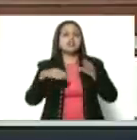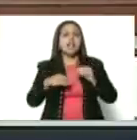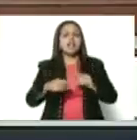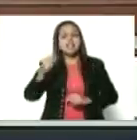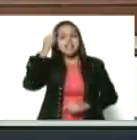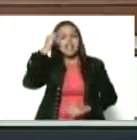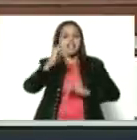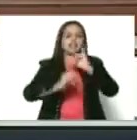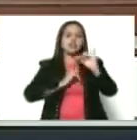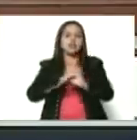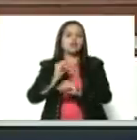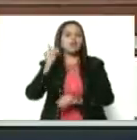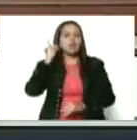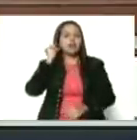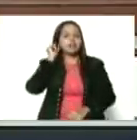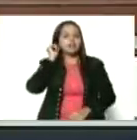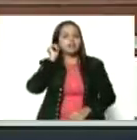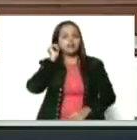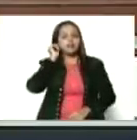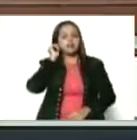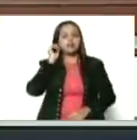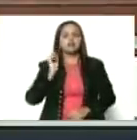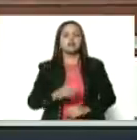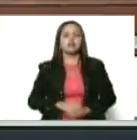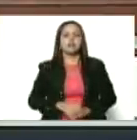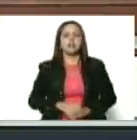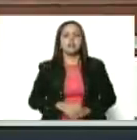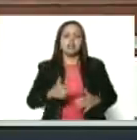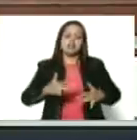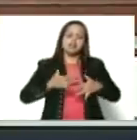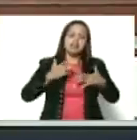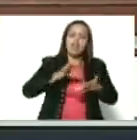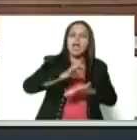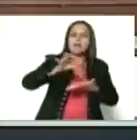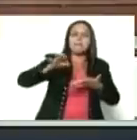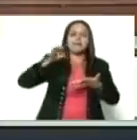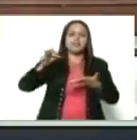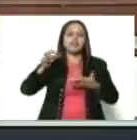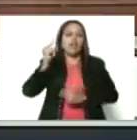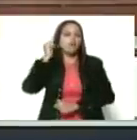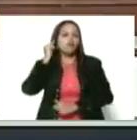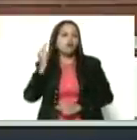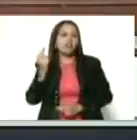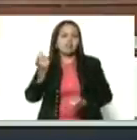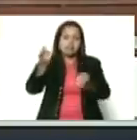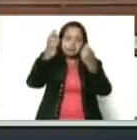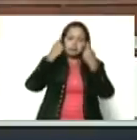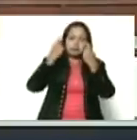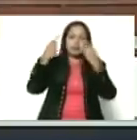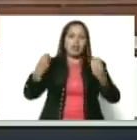Internacional de la Mujer. La asumí con el espíritu que lleva uno de las mujeres que lo han forjado.